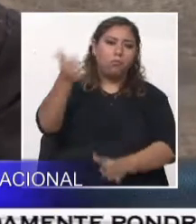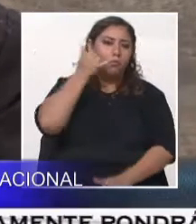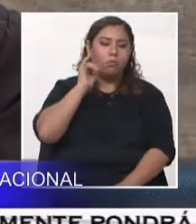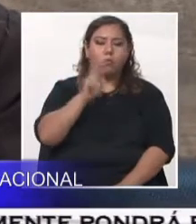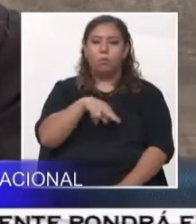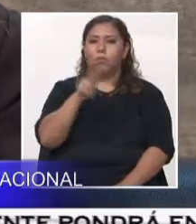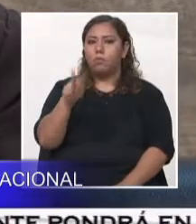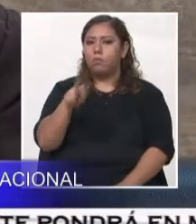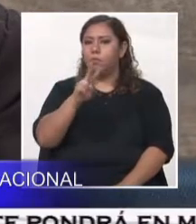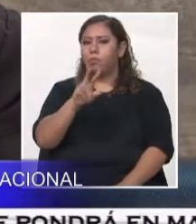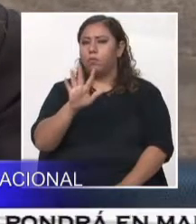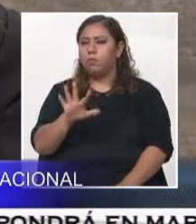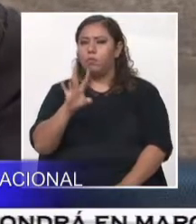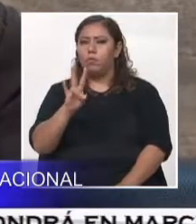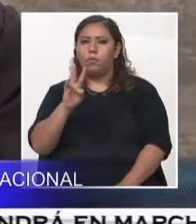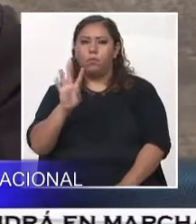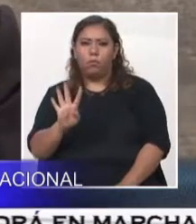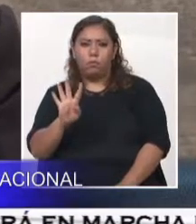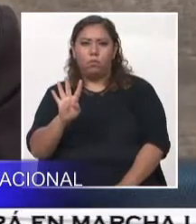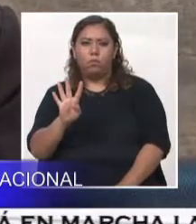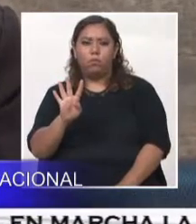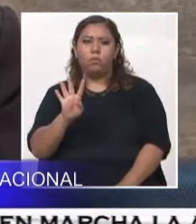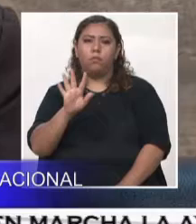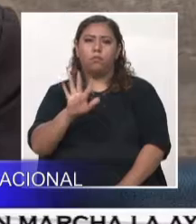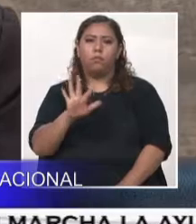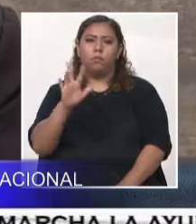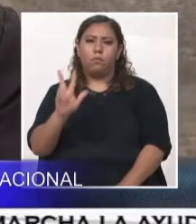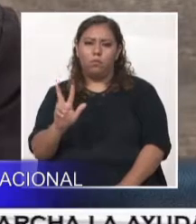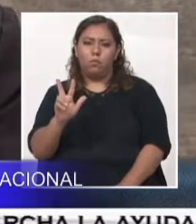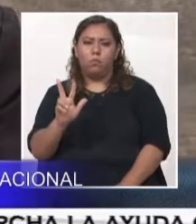-7453. ¿2225?